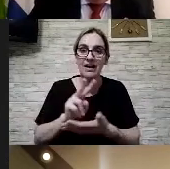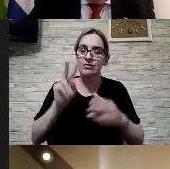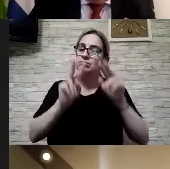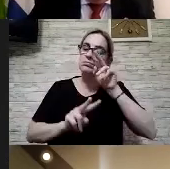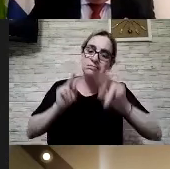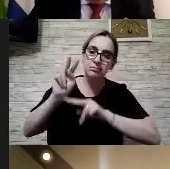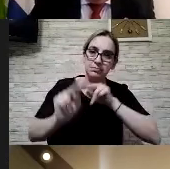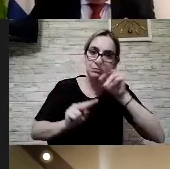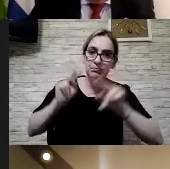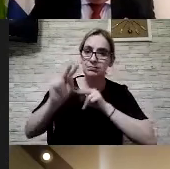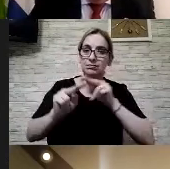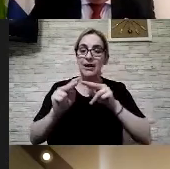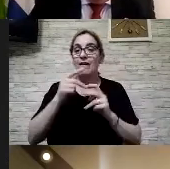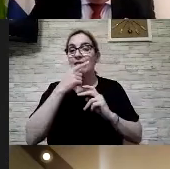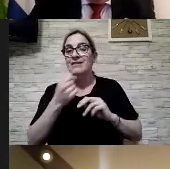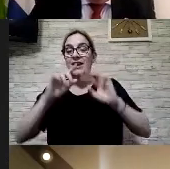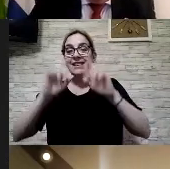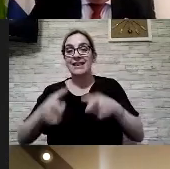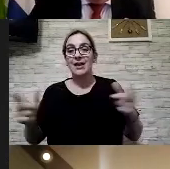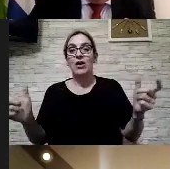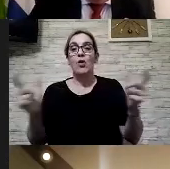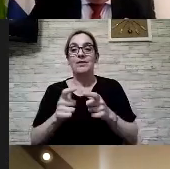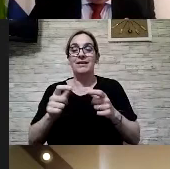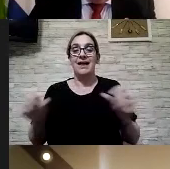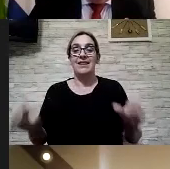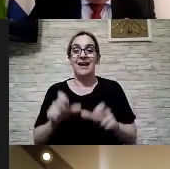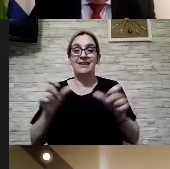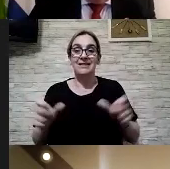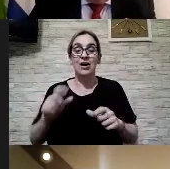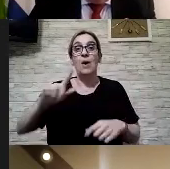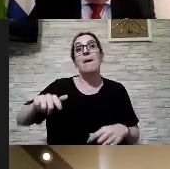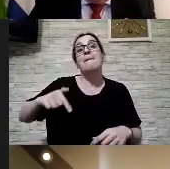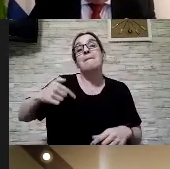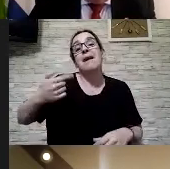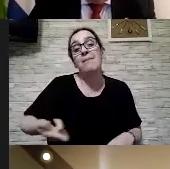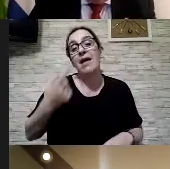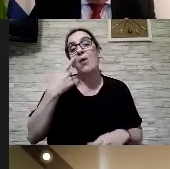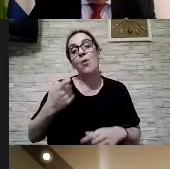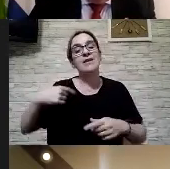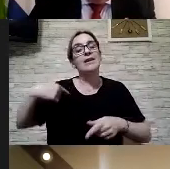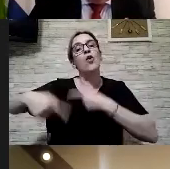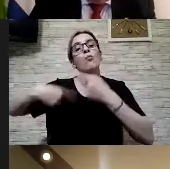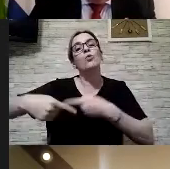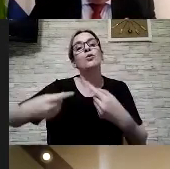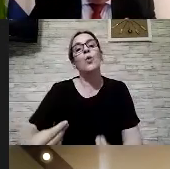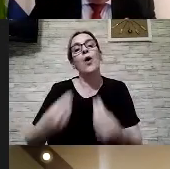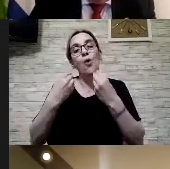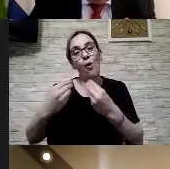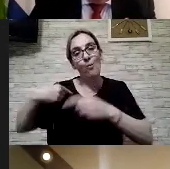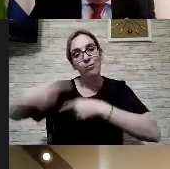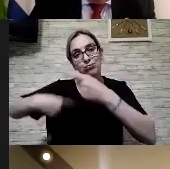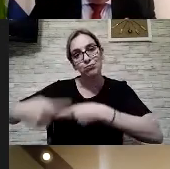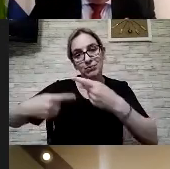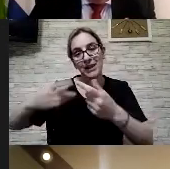facilitadores y con la comunidad ¿sí? para después también ver cómo darle continuidad al proyecto que estamos